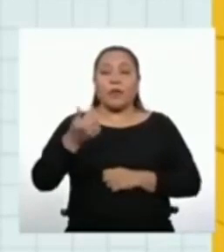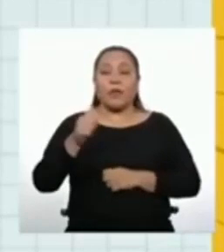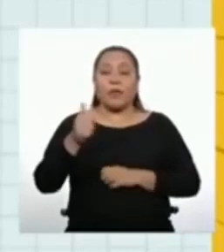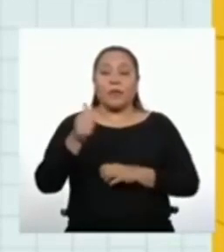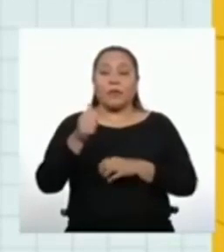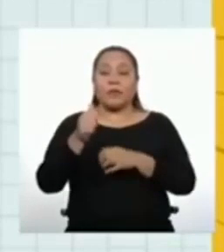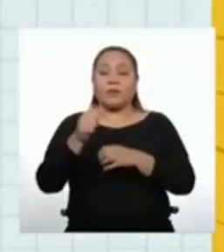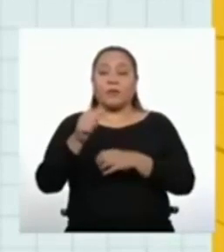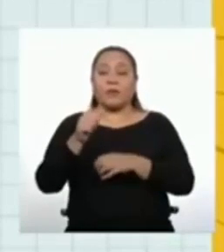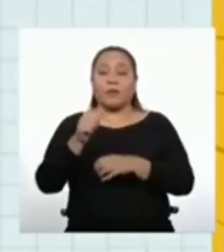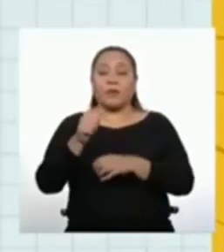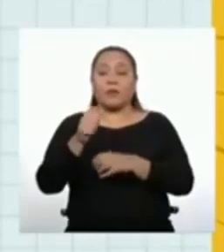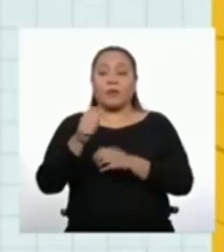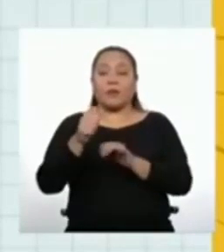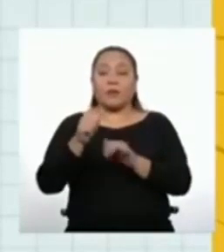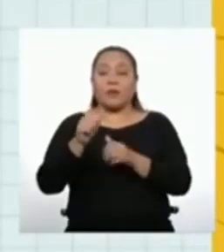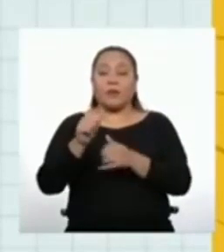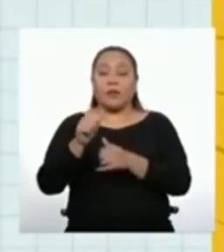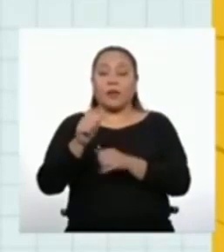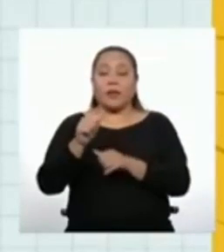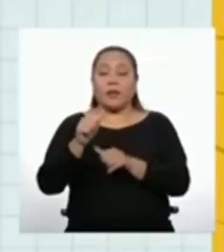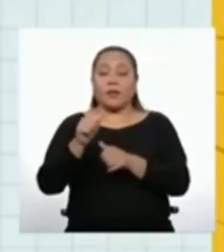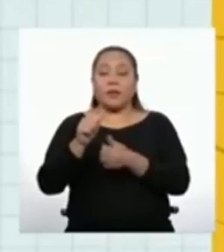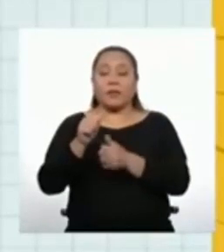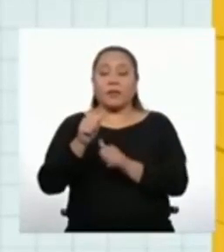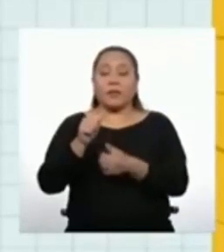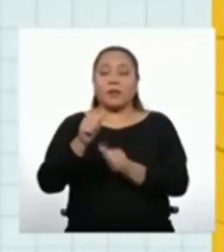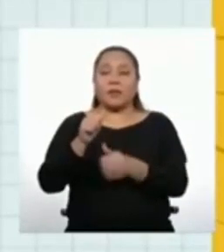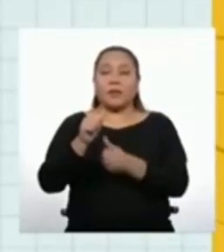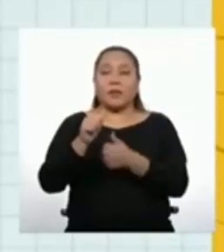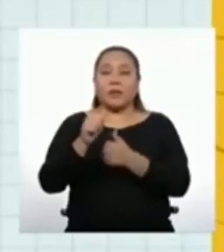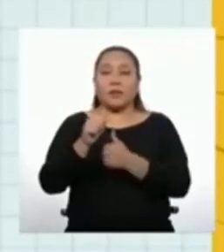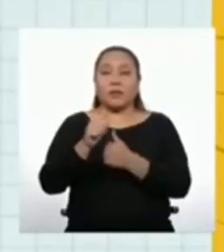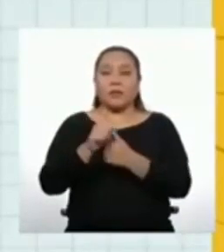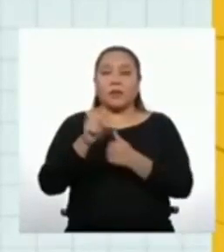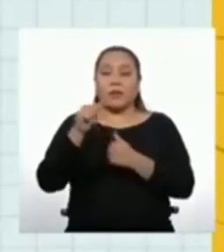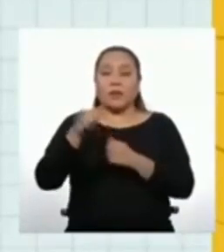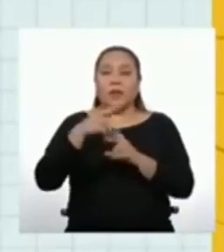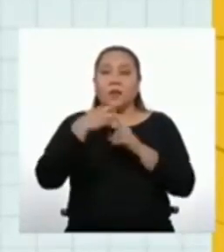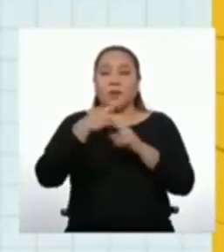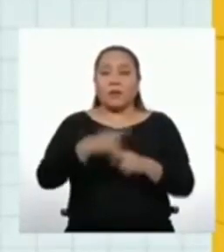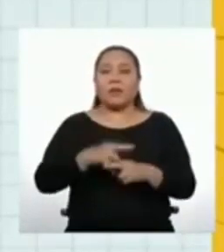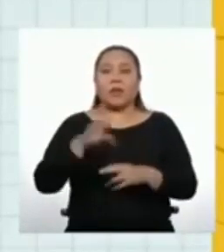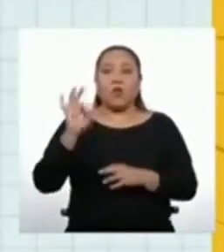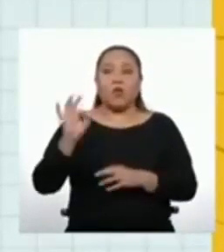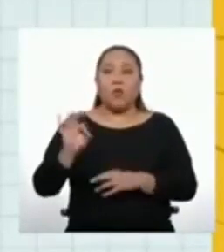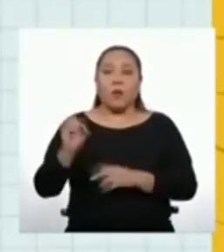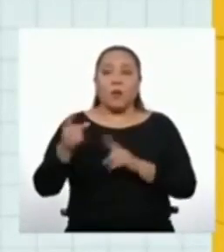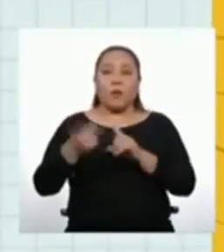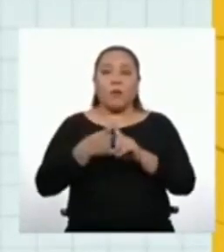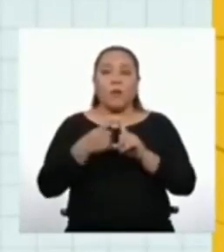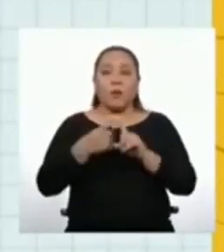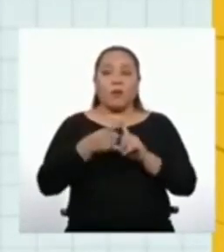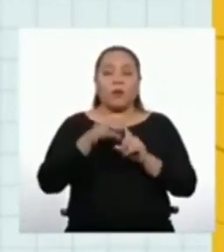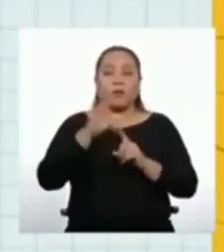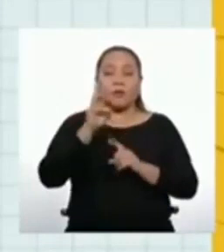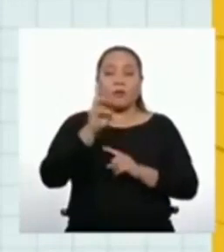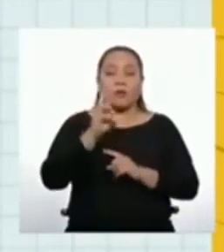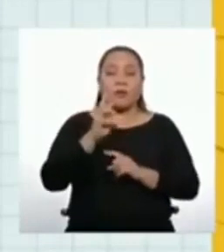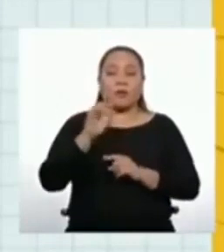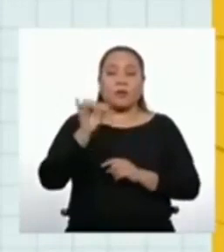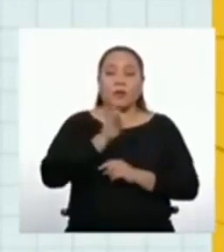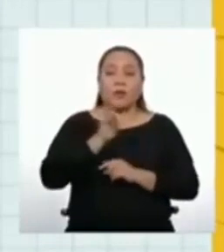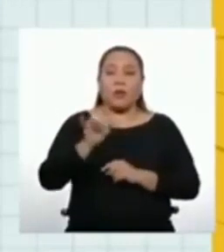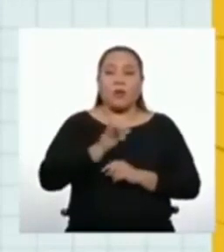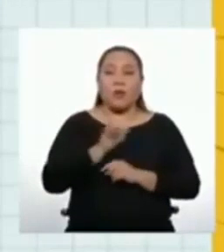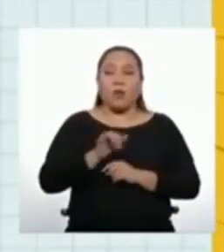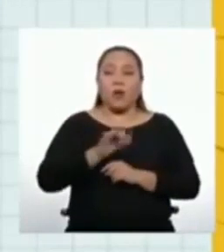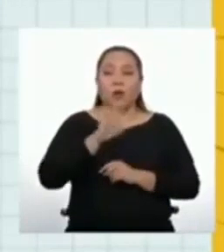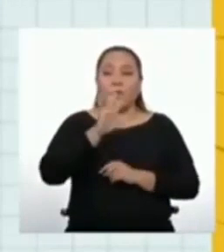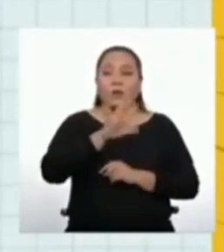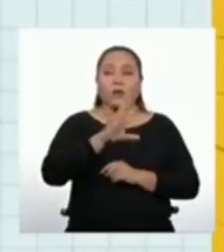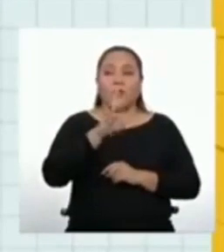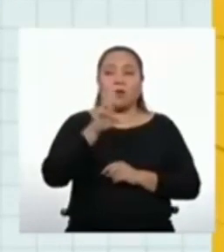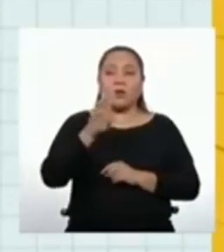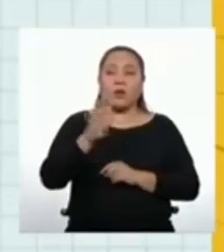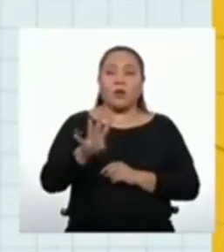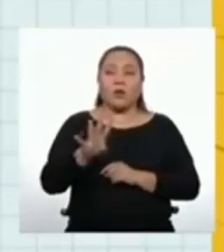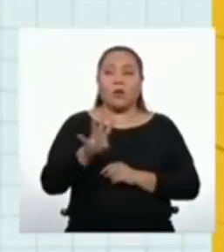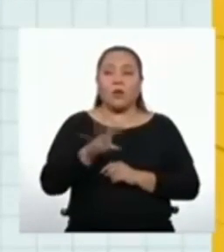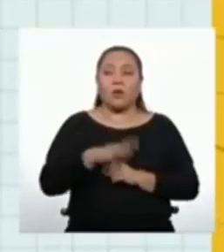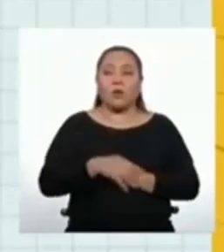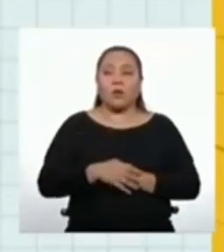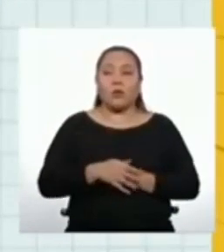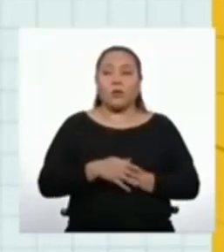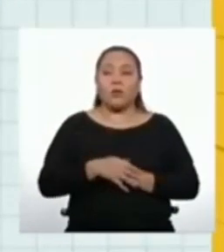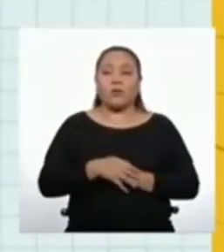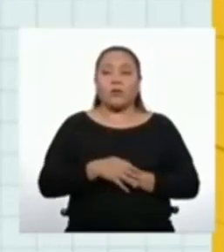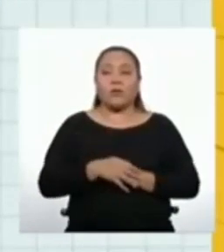más el resultado de multiplicar 9 por 6, donde obtendremos 54. Y una vez